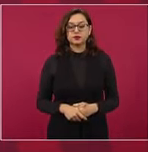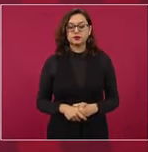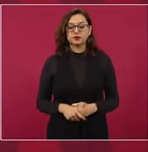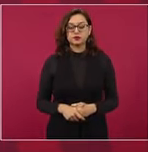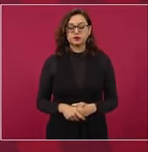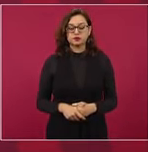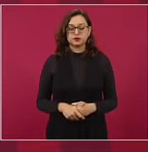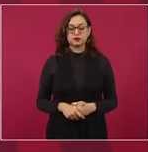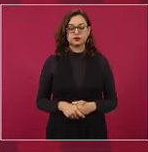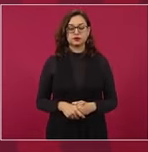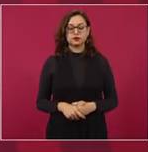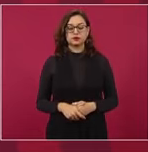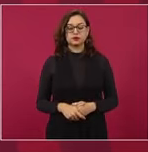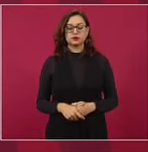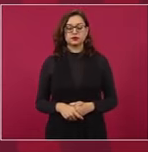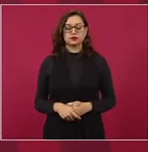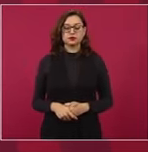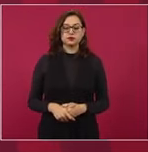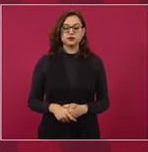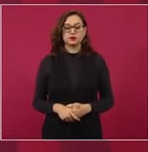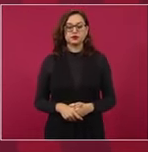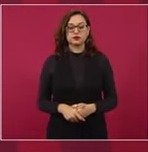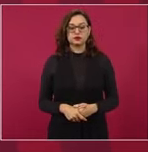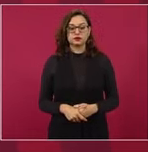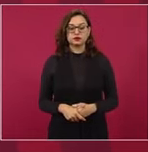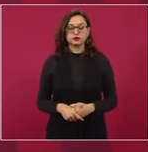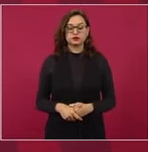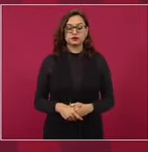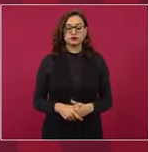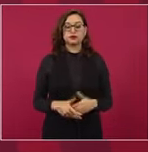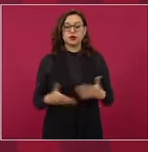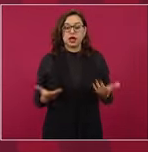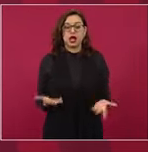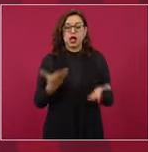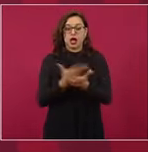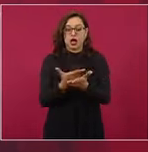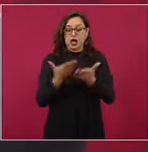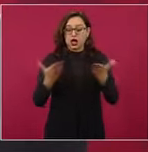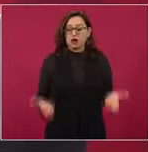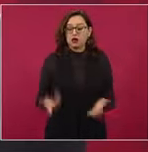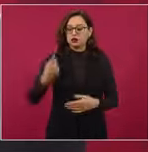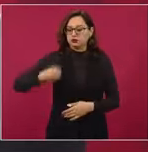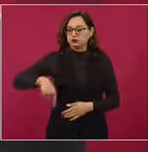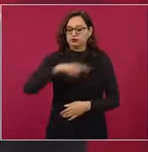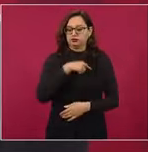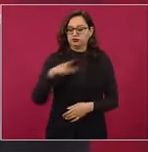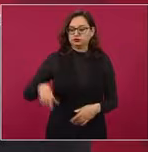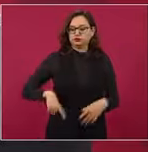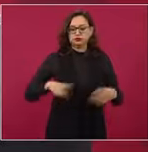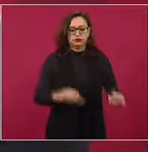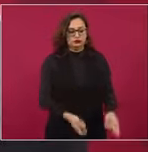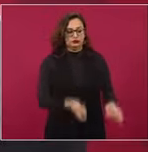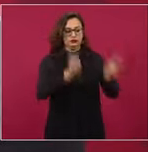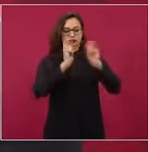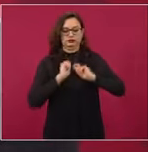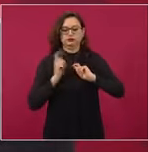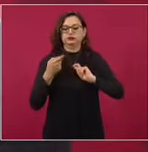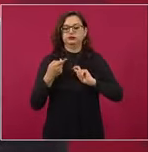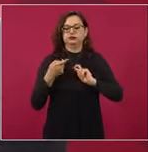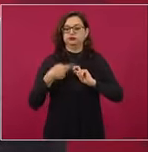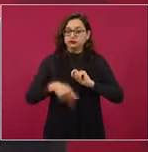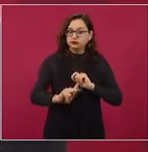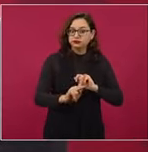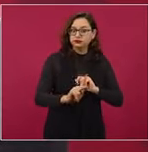iniciar la última etapa de consumación de un proceso que viene de lejos.